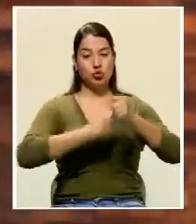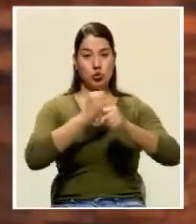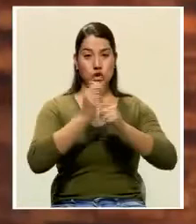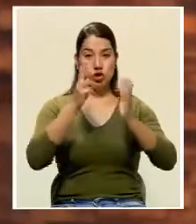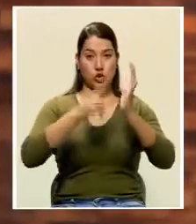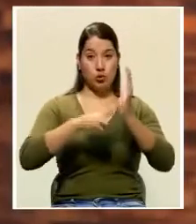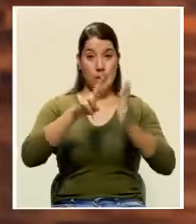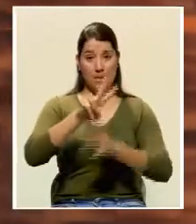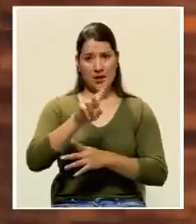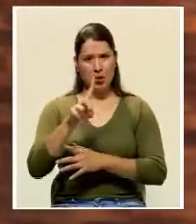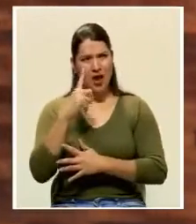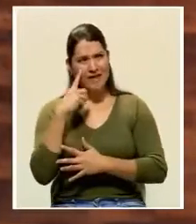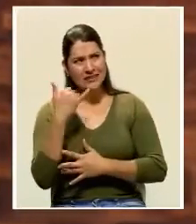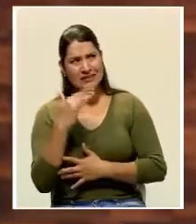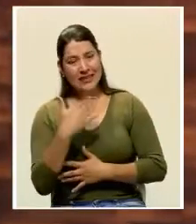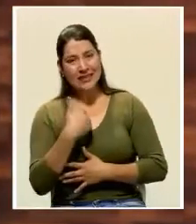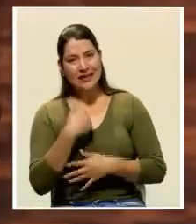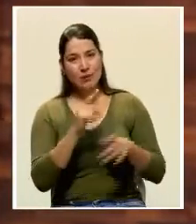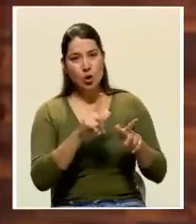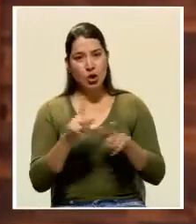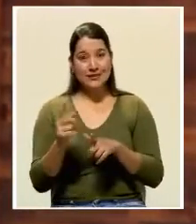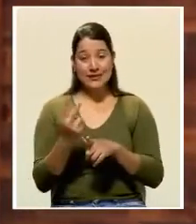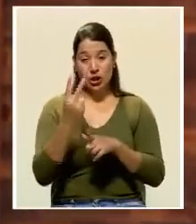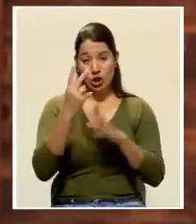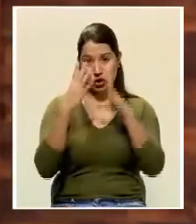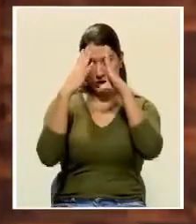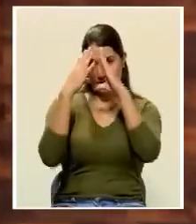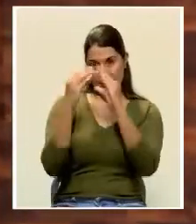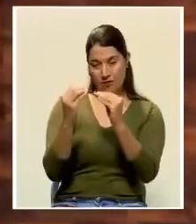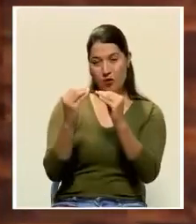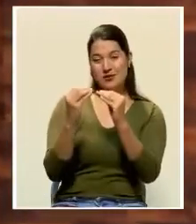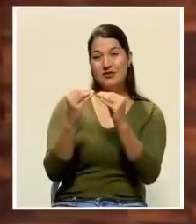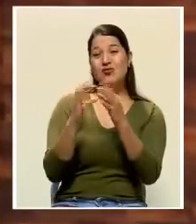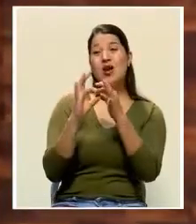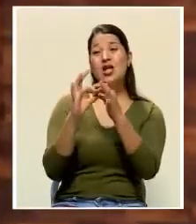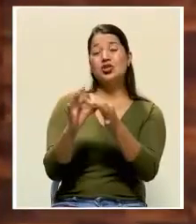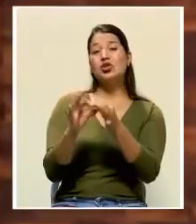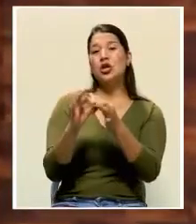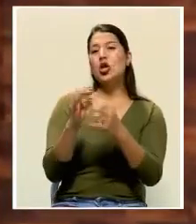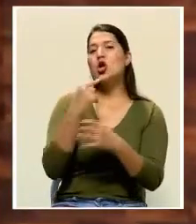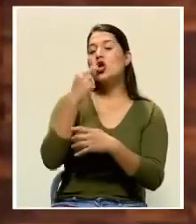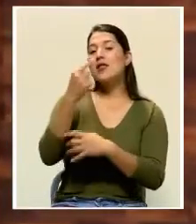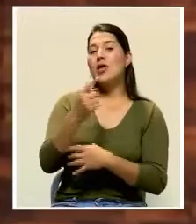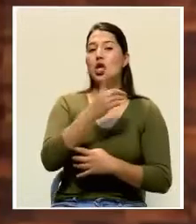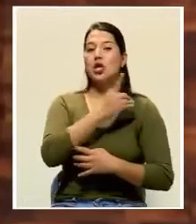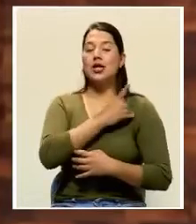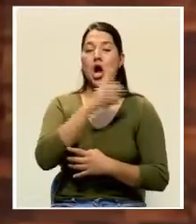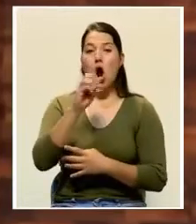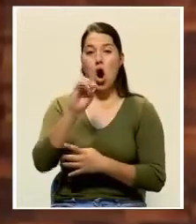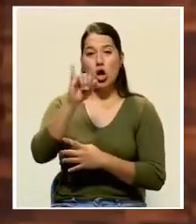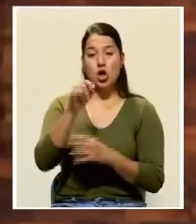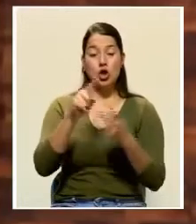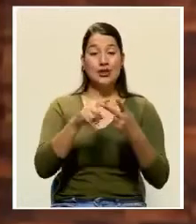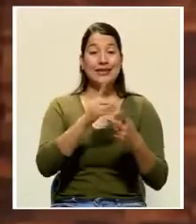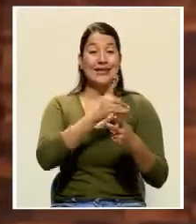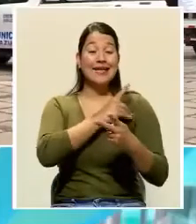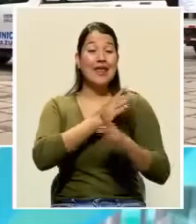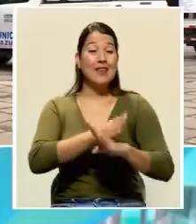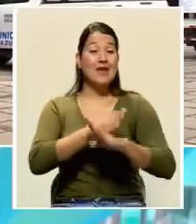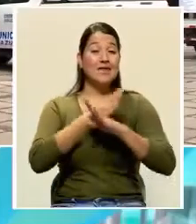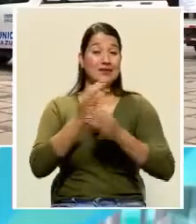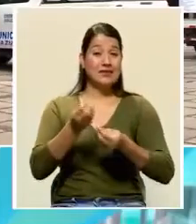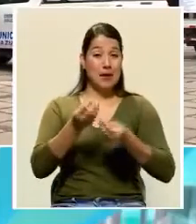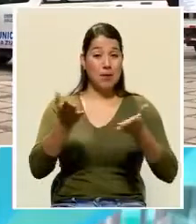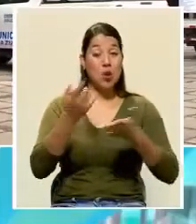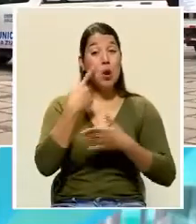dos inserciones también sobre lo que dijo el director del OIJ y también la directora de la Defensa Pública a raíz